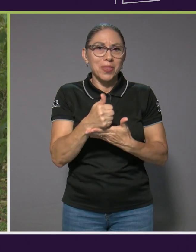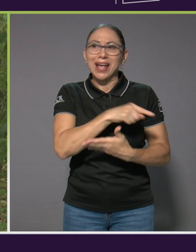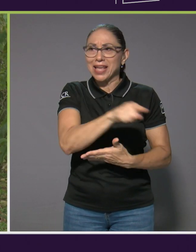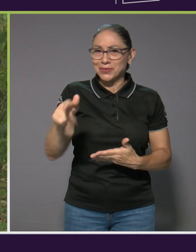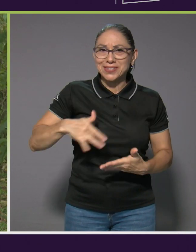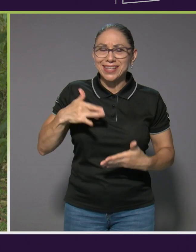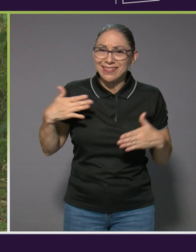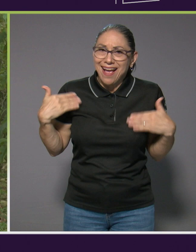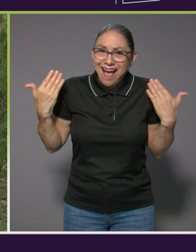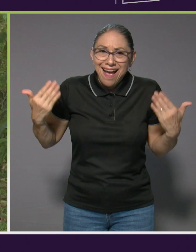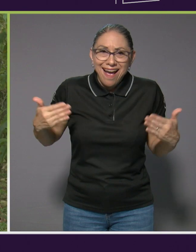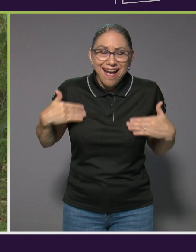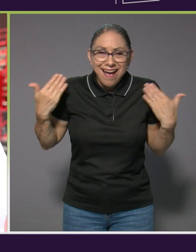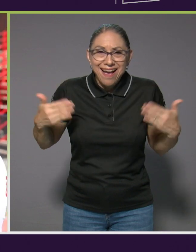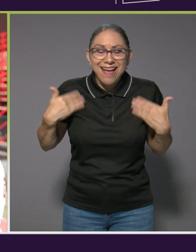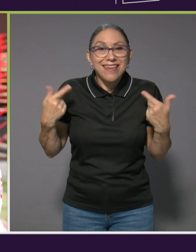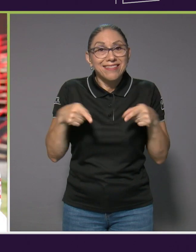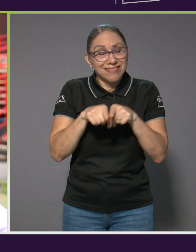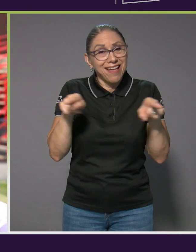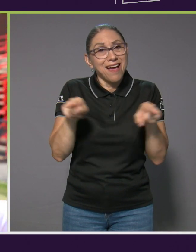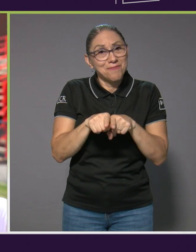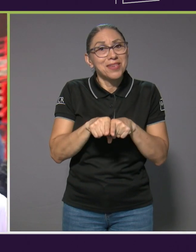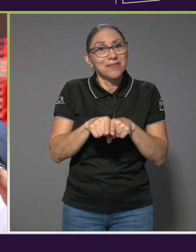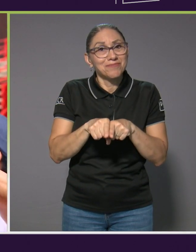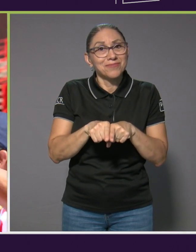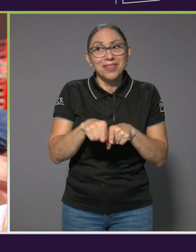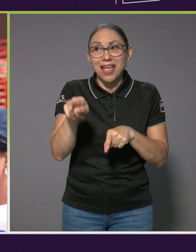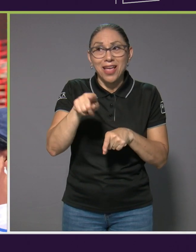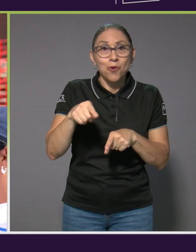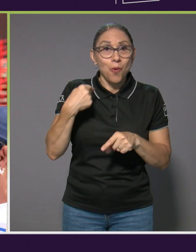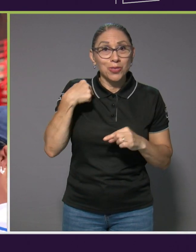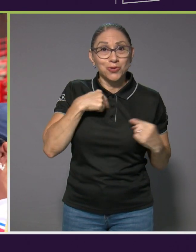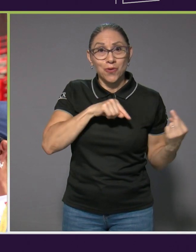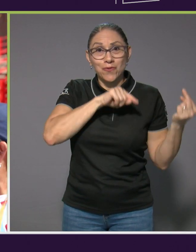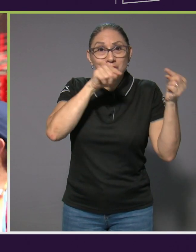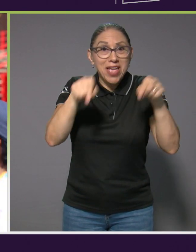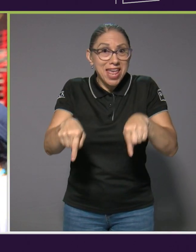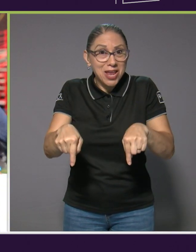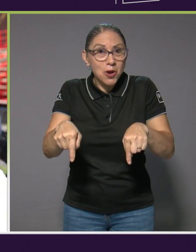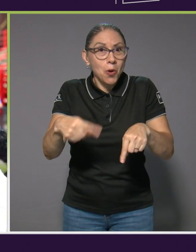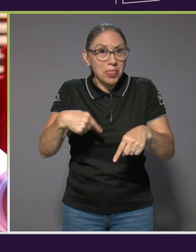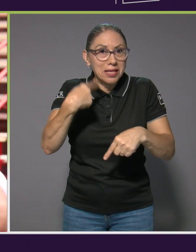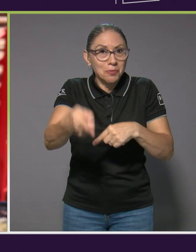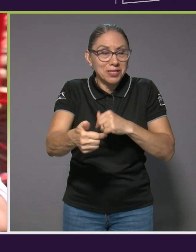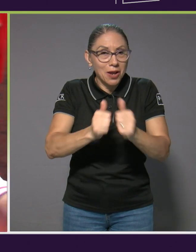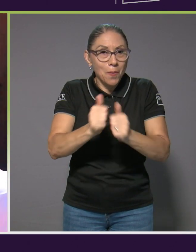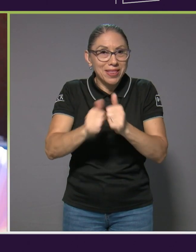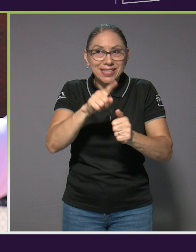hasta me hacen recibimientos cuando vengo de alguna competencia.